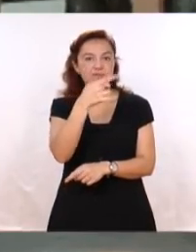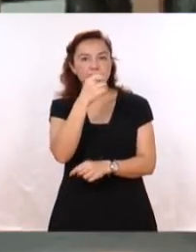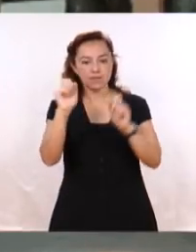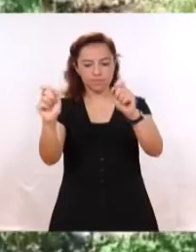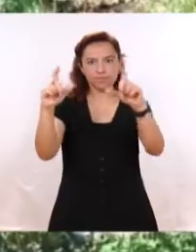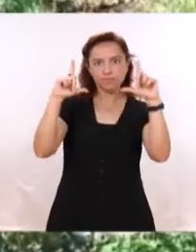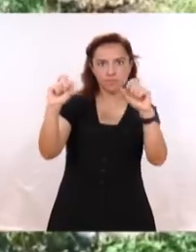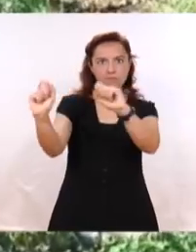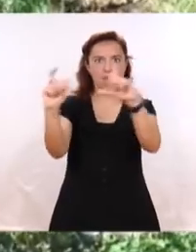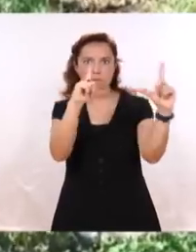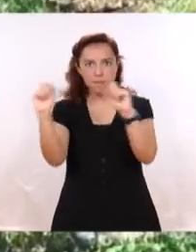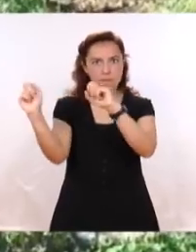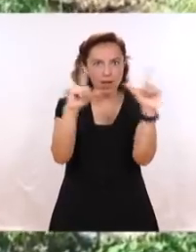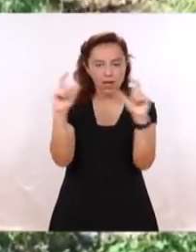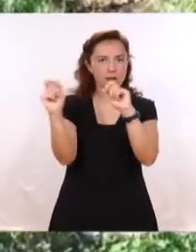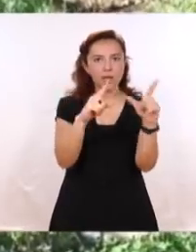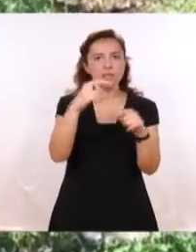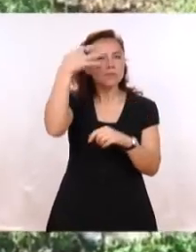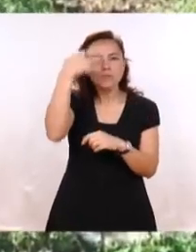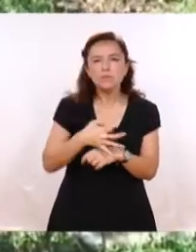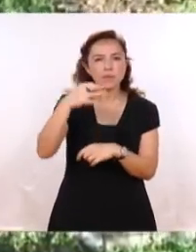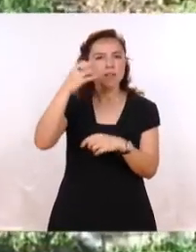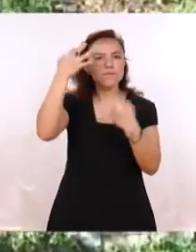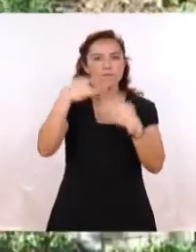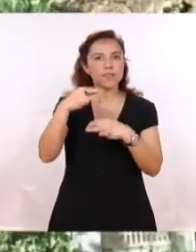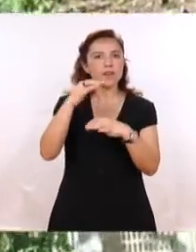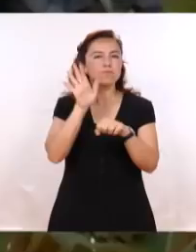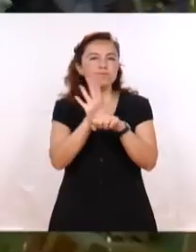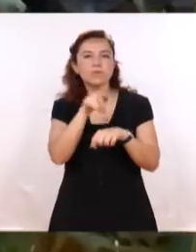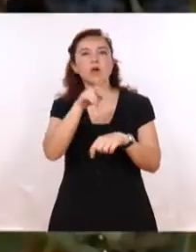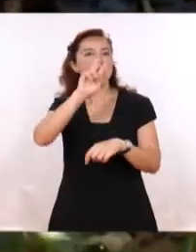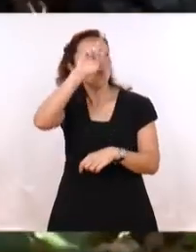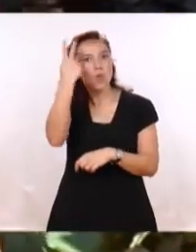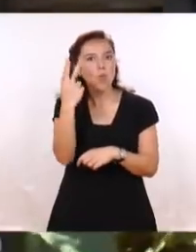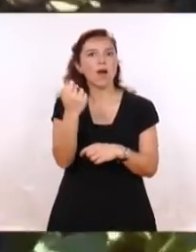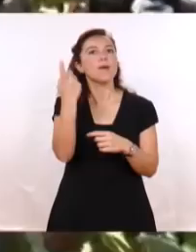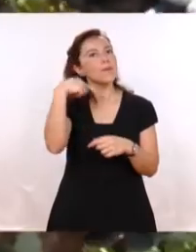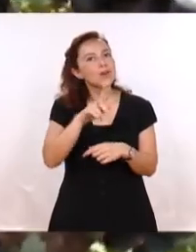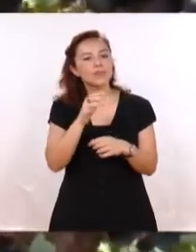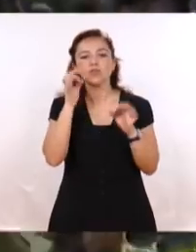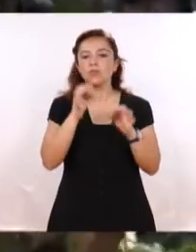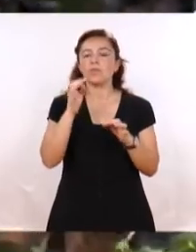De Uruguay en general Por eso el nombre de Estampas